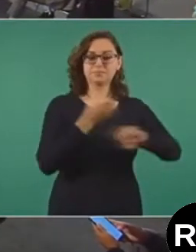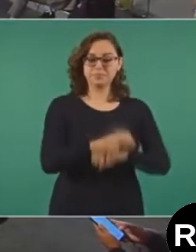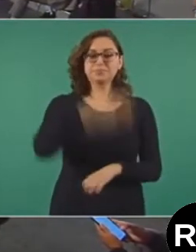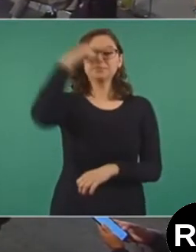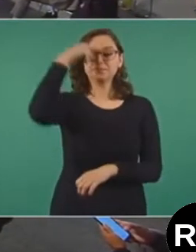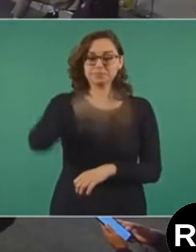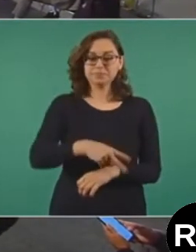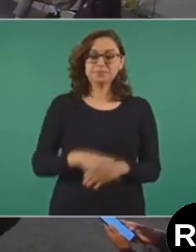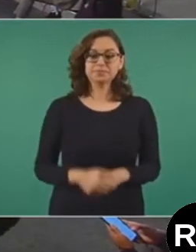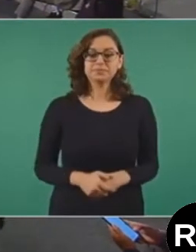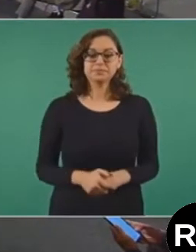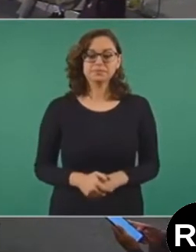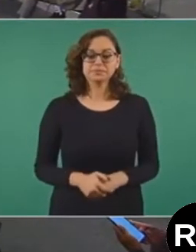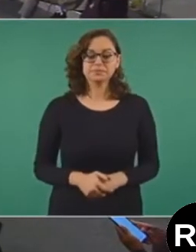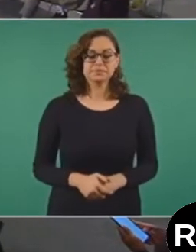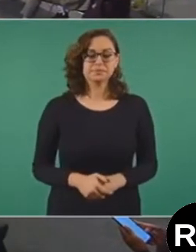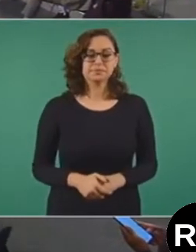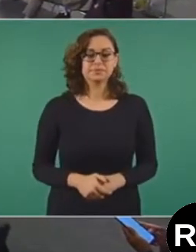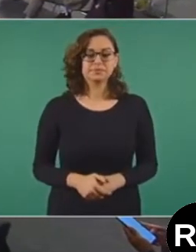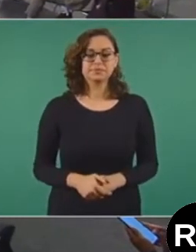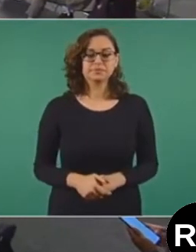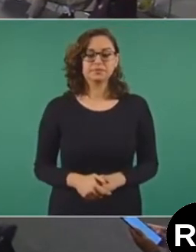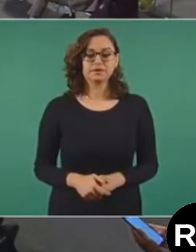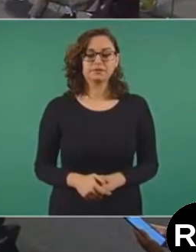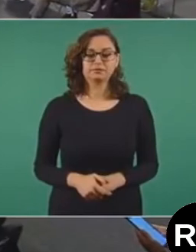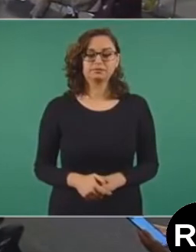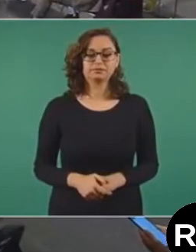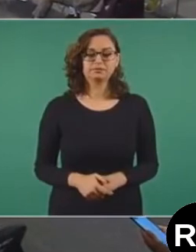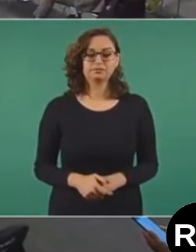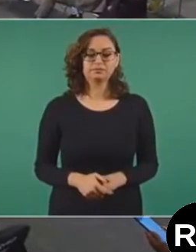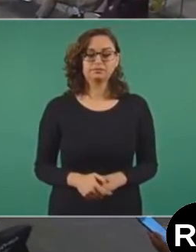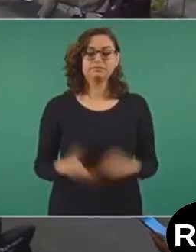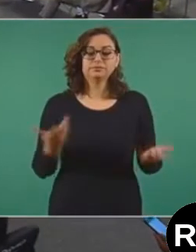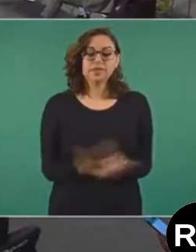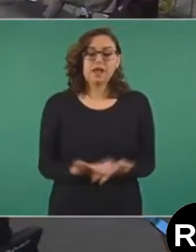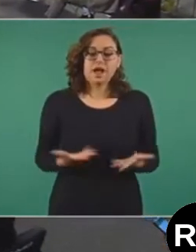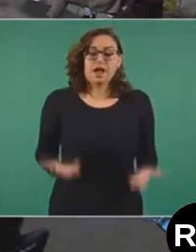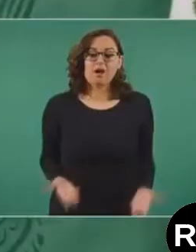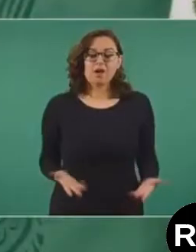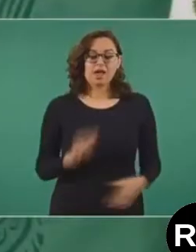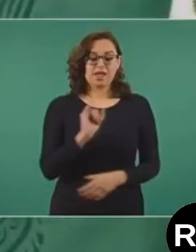Y ahora resulta que el INE